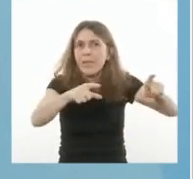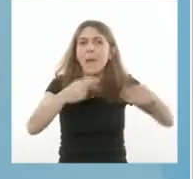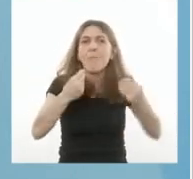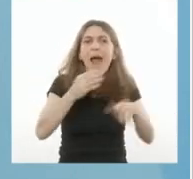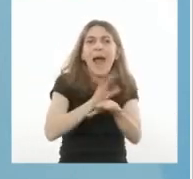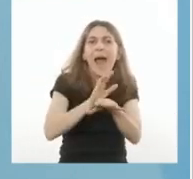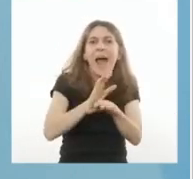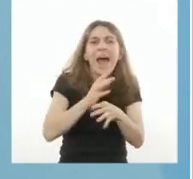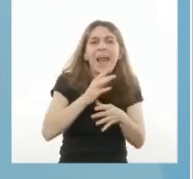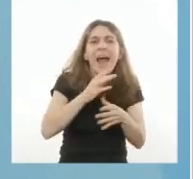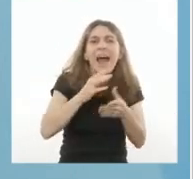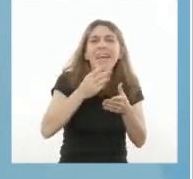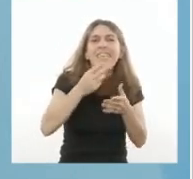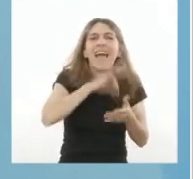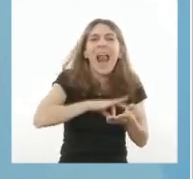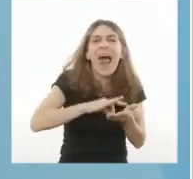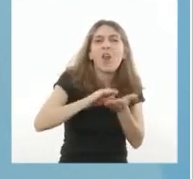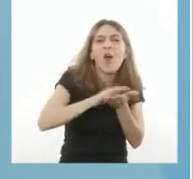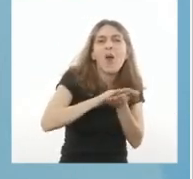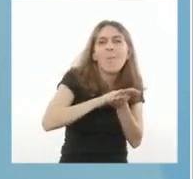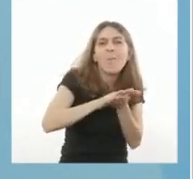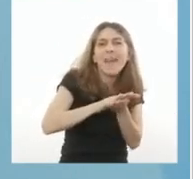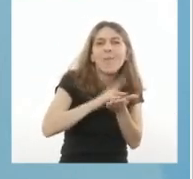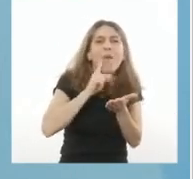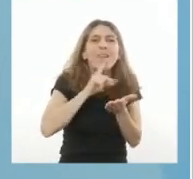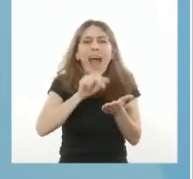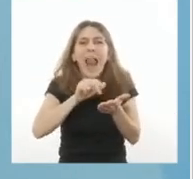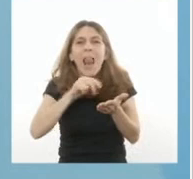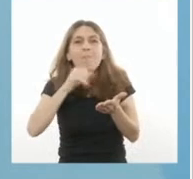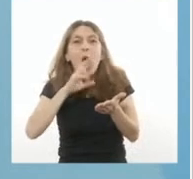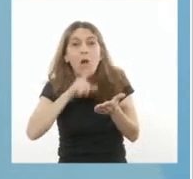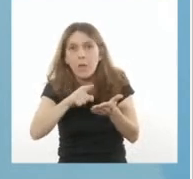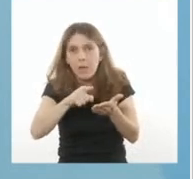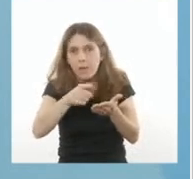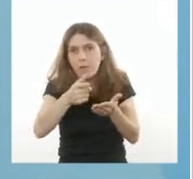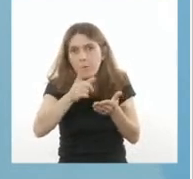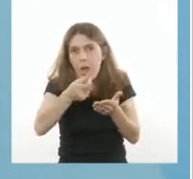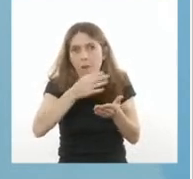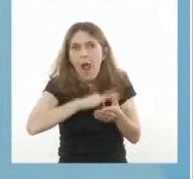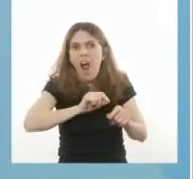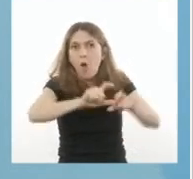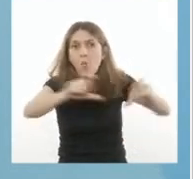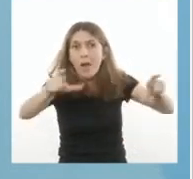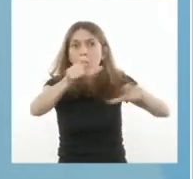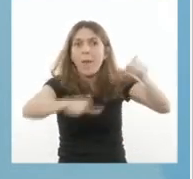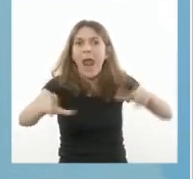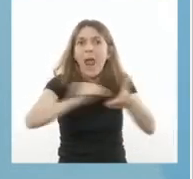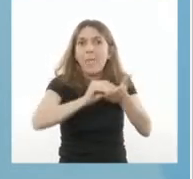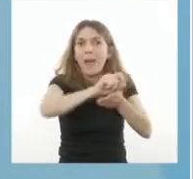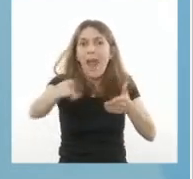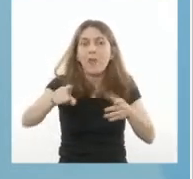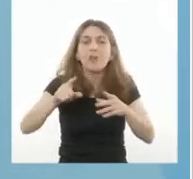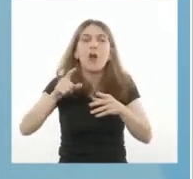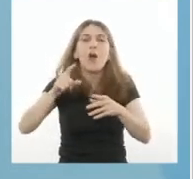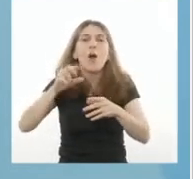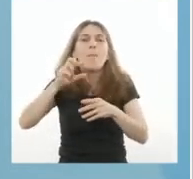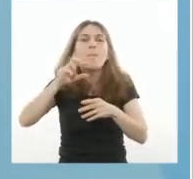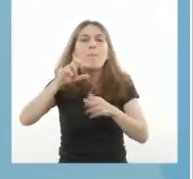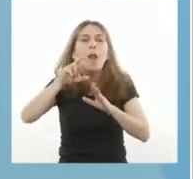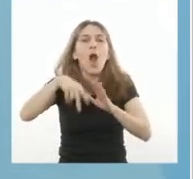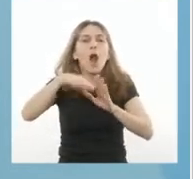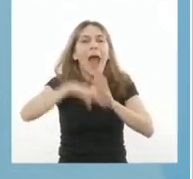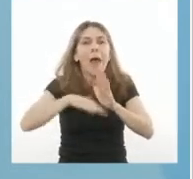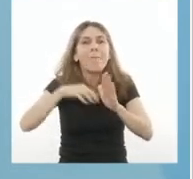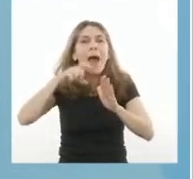impacta positivamente sobre trabajadores y trabajadoras. Con el programa Producir fortalecemos